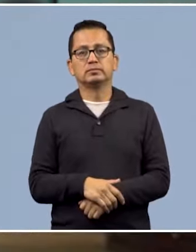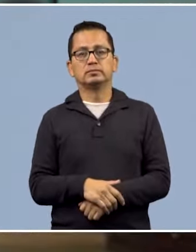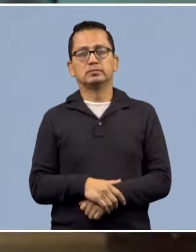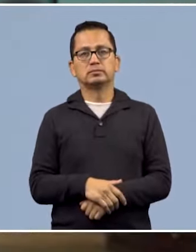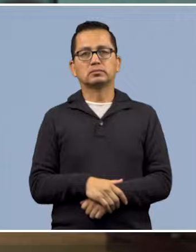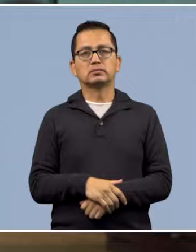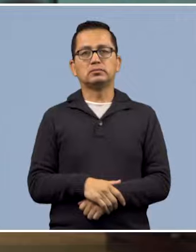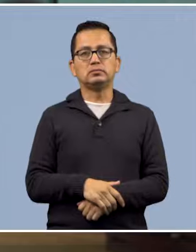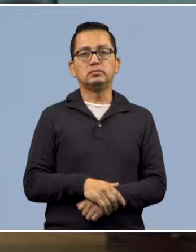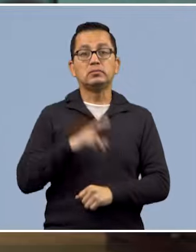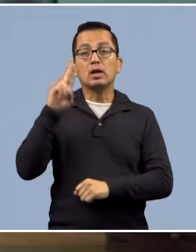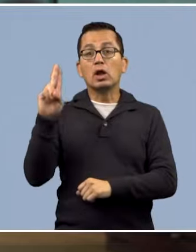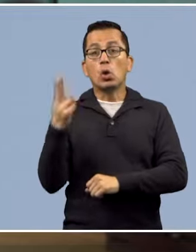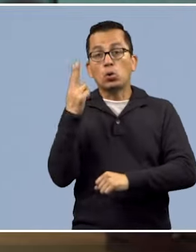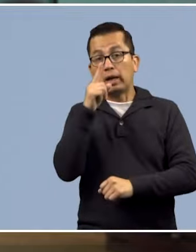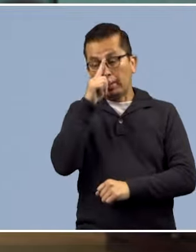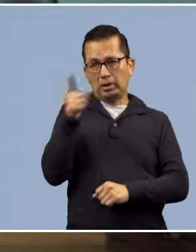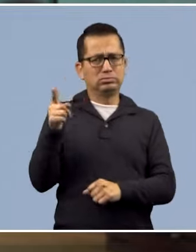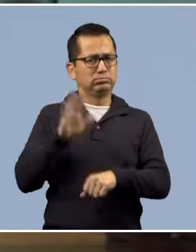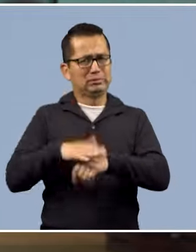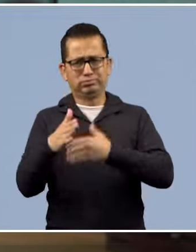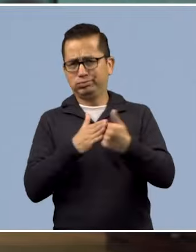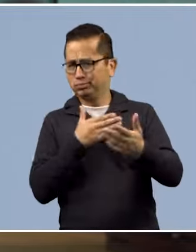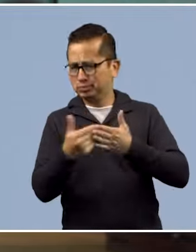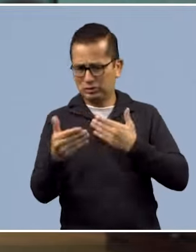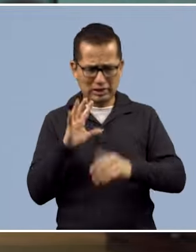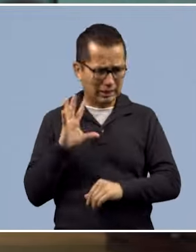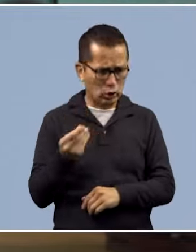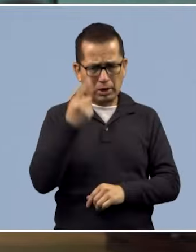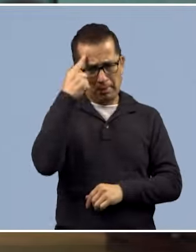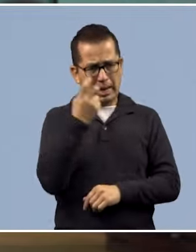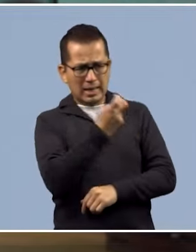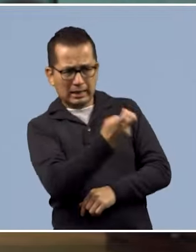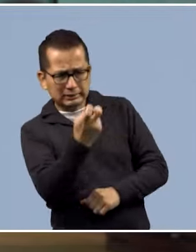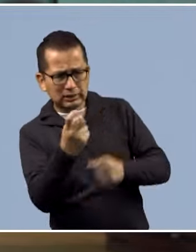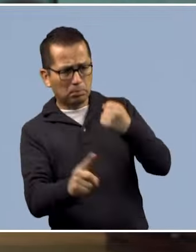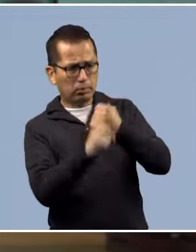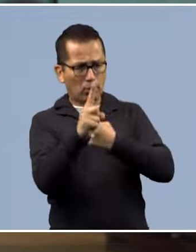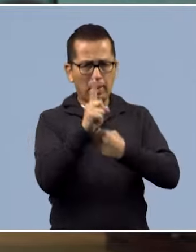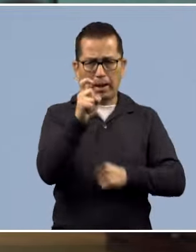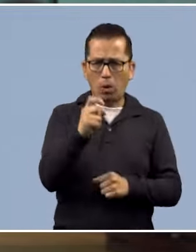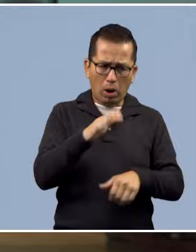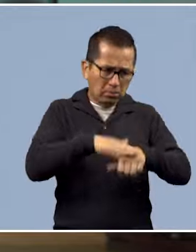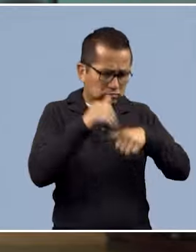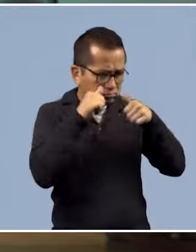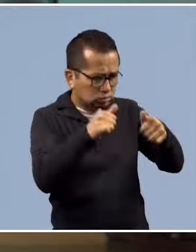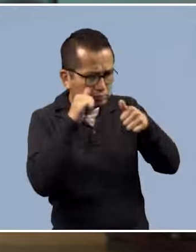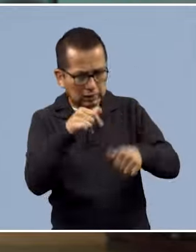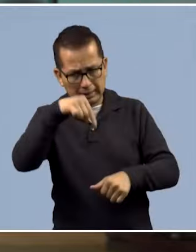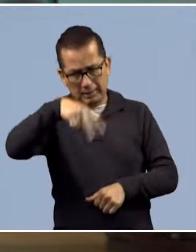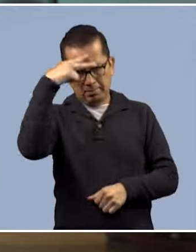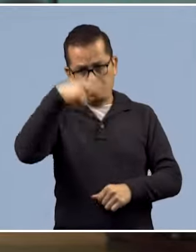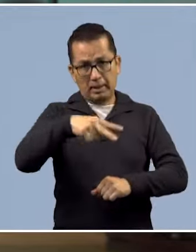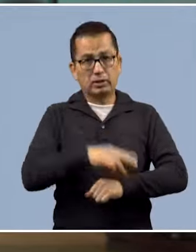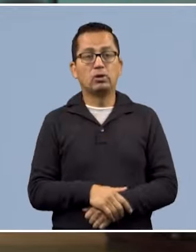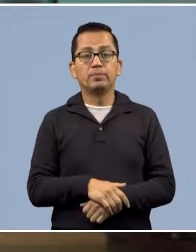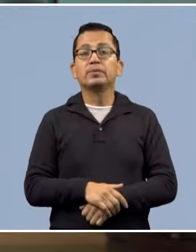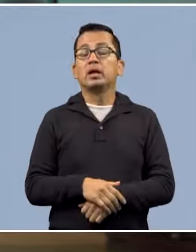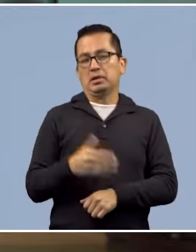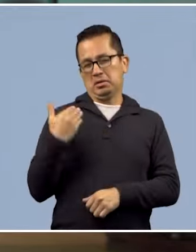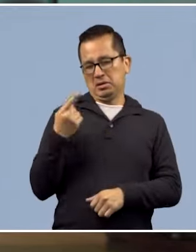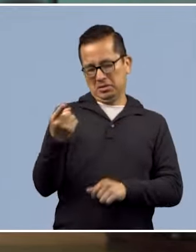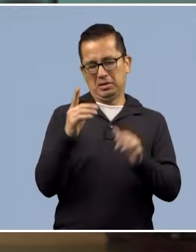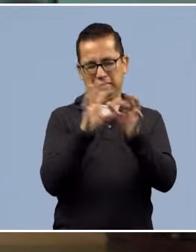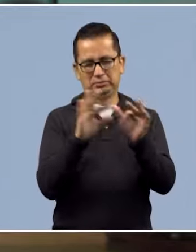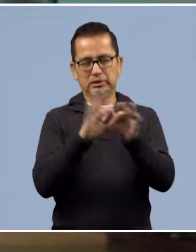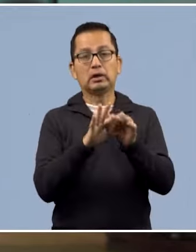Como ya vimos, la UNAM está a la vanguardia y hace frente a las diversas problemáticas del agua que enfrenta nuestro país de diversas maneras. Como ya lo veíamos en